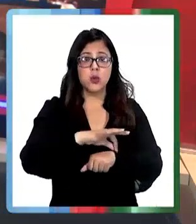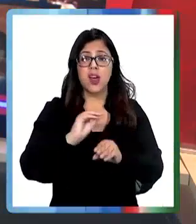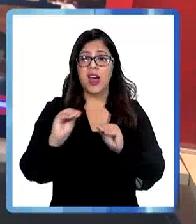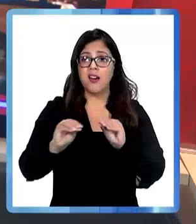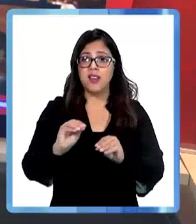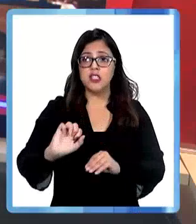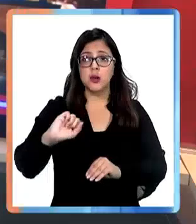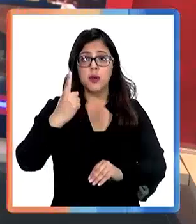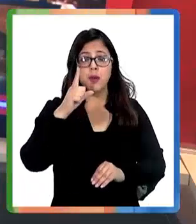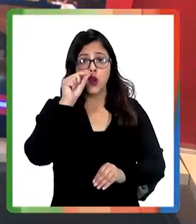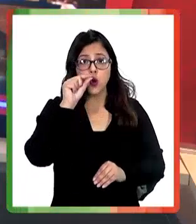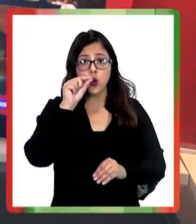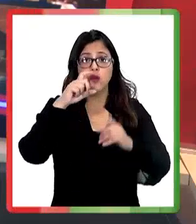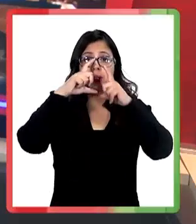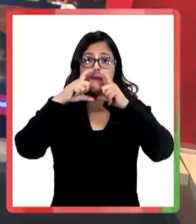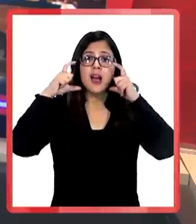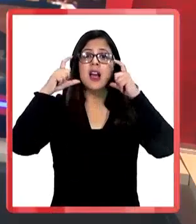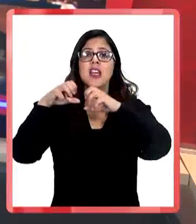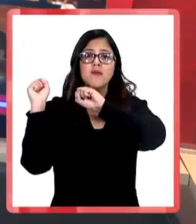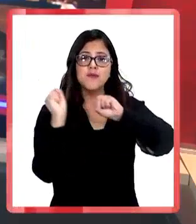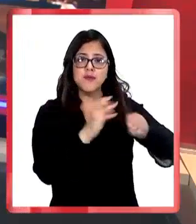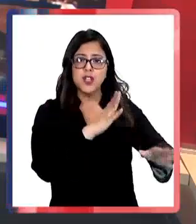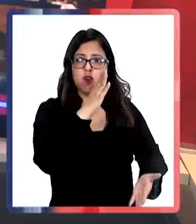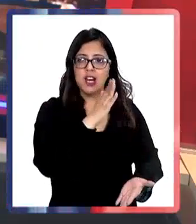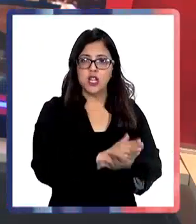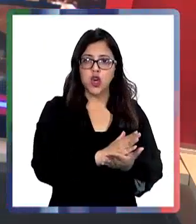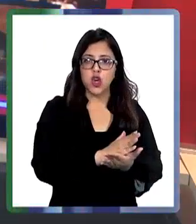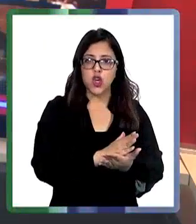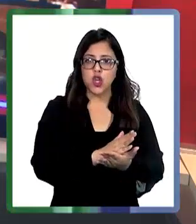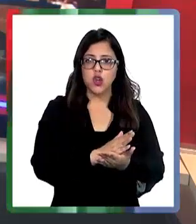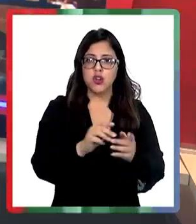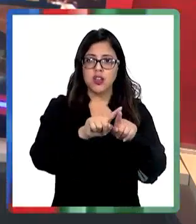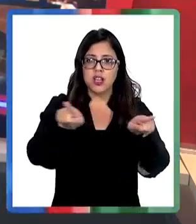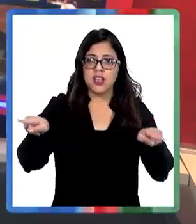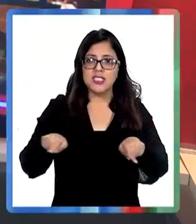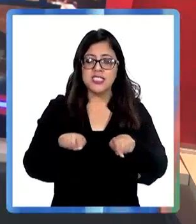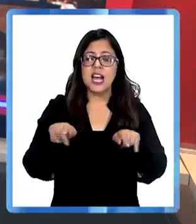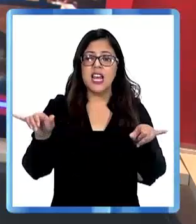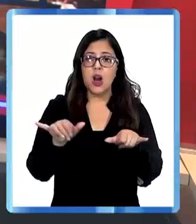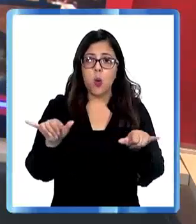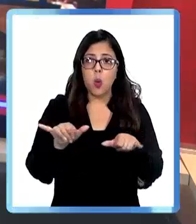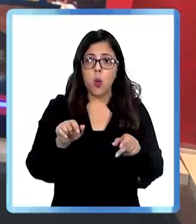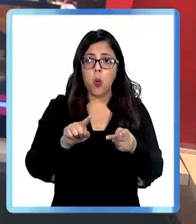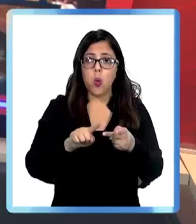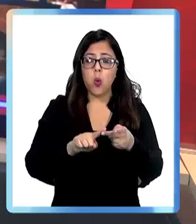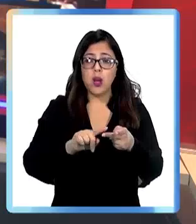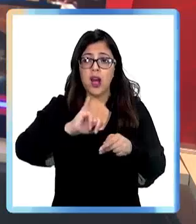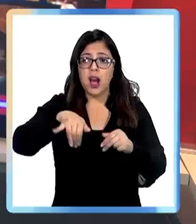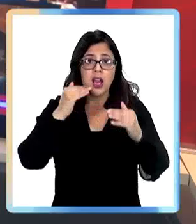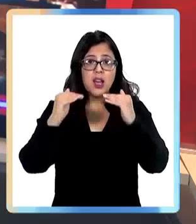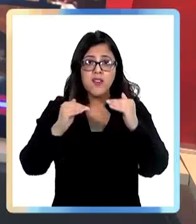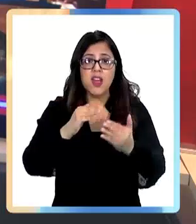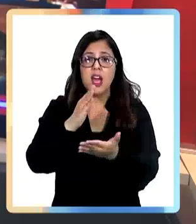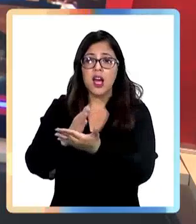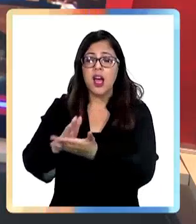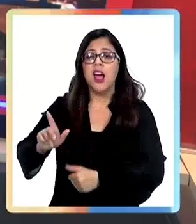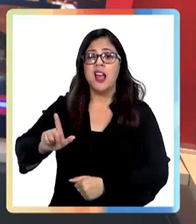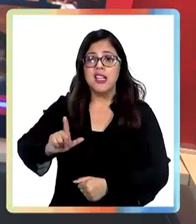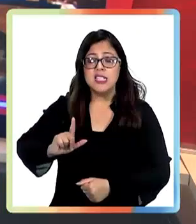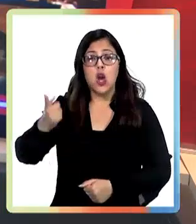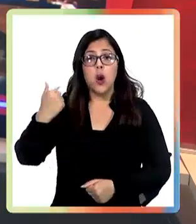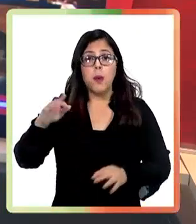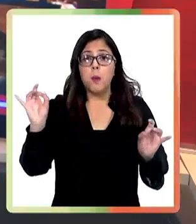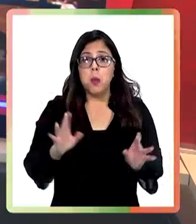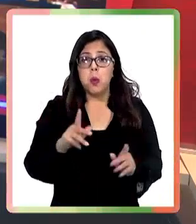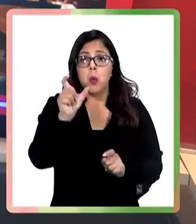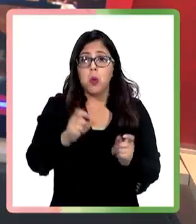este 1 de octubre se elimina el uso de mascarillas obligatorio en salas cunas, jardines infantiles, escuelas y liceos. Pero